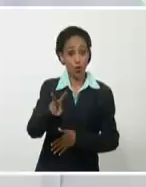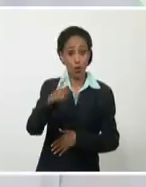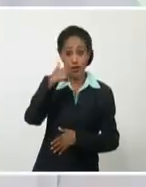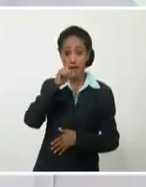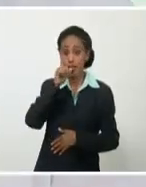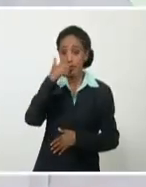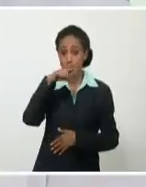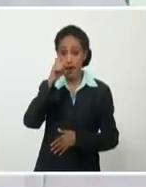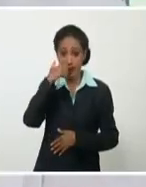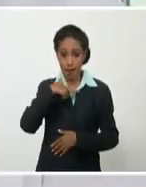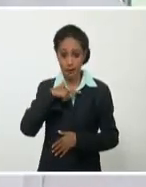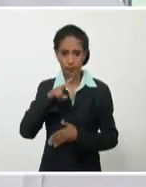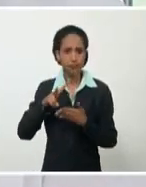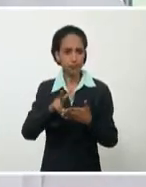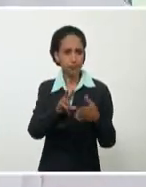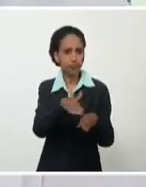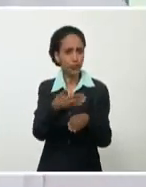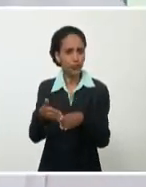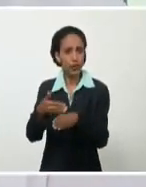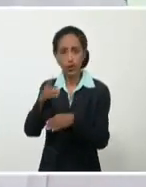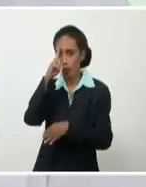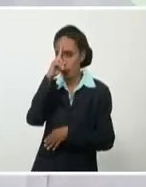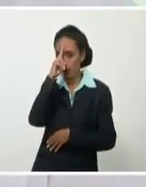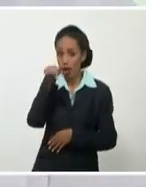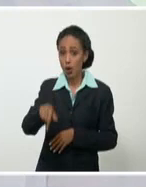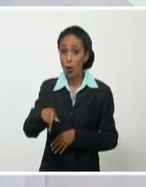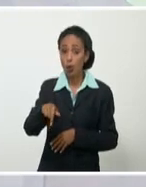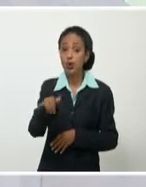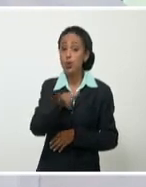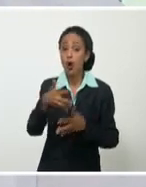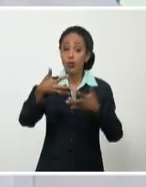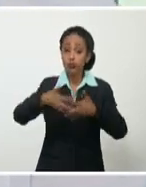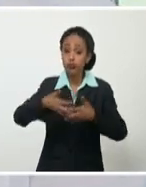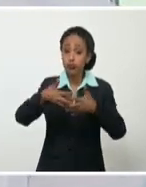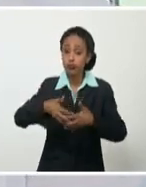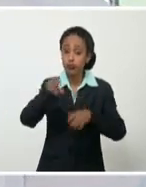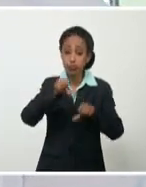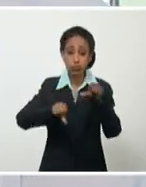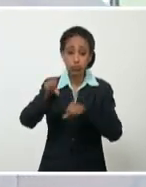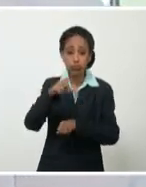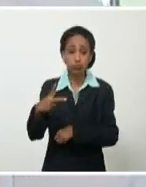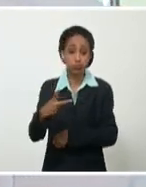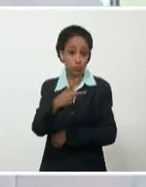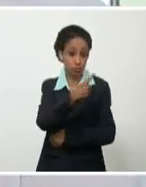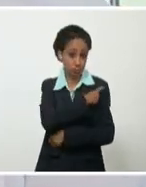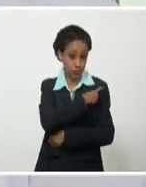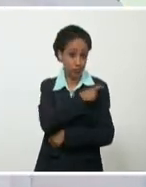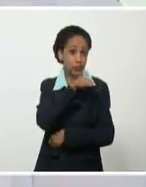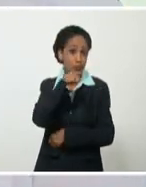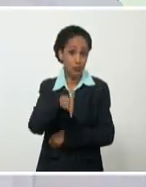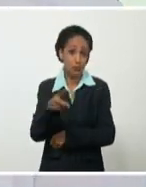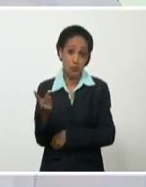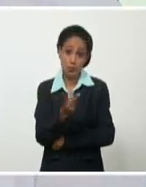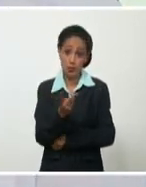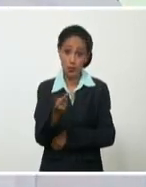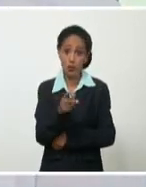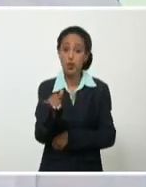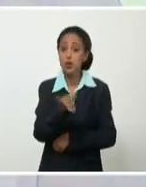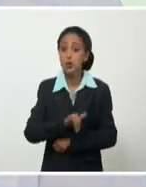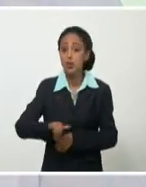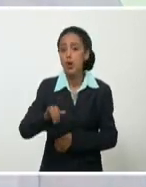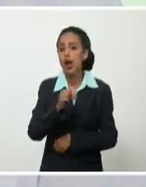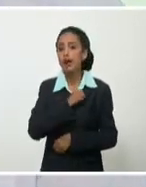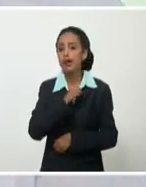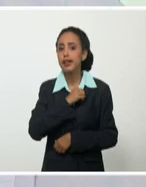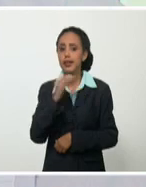han visitado varias de nuestras instalaciones donde se fabrican hoy los candidatos vacunales contra la COVID-19, se han interesado por